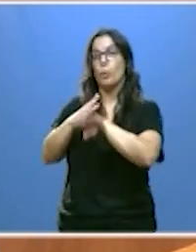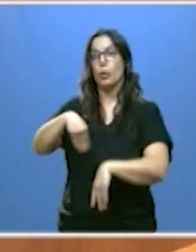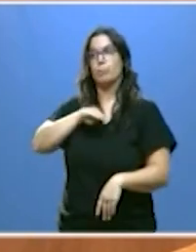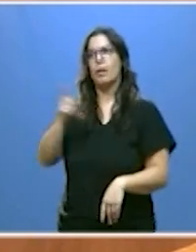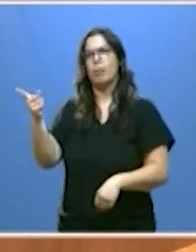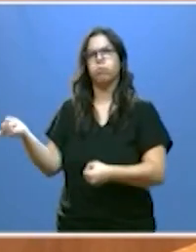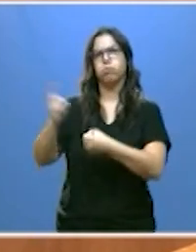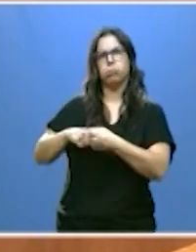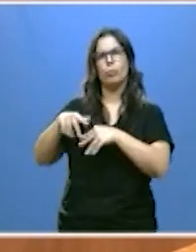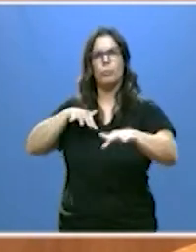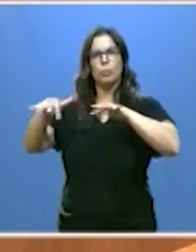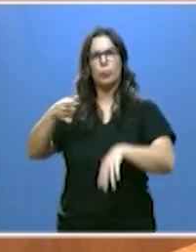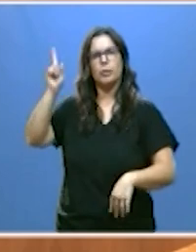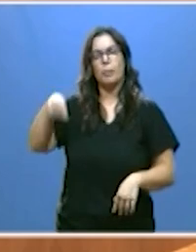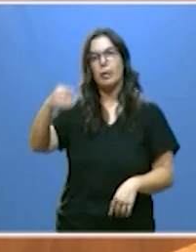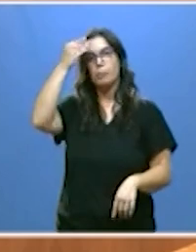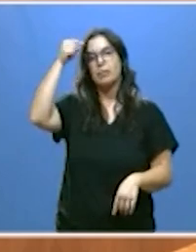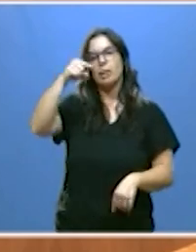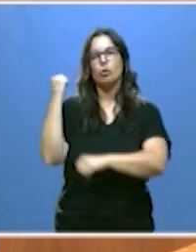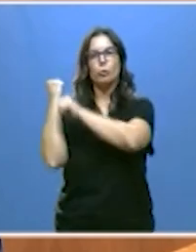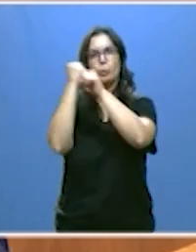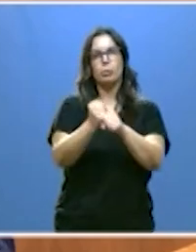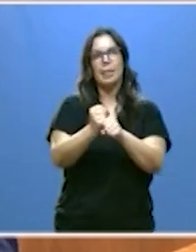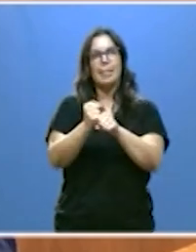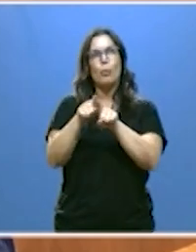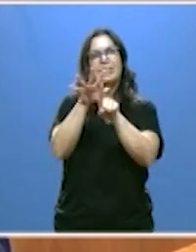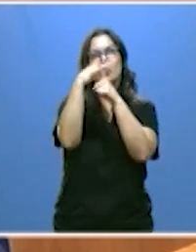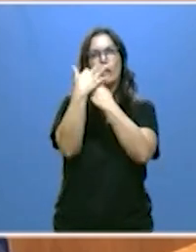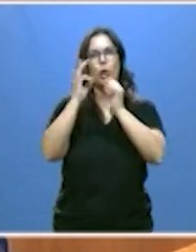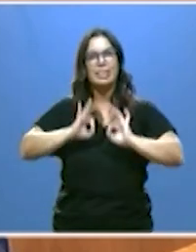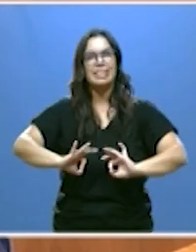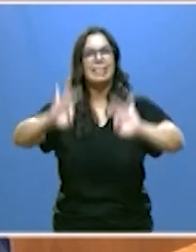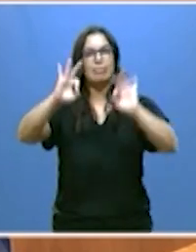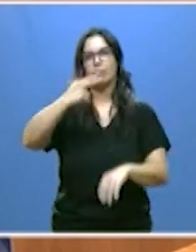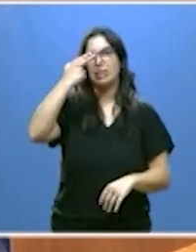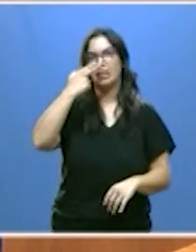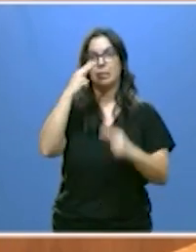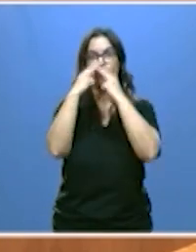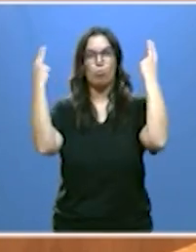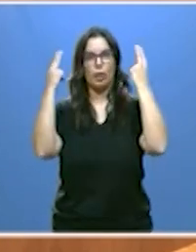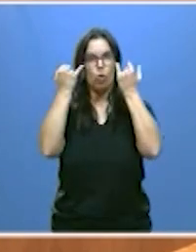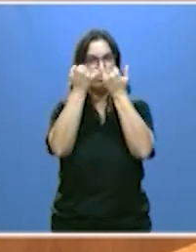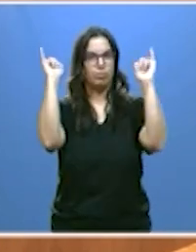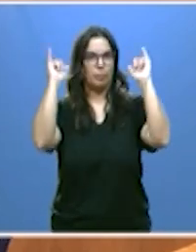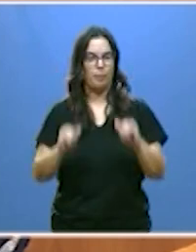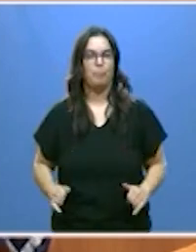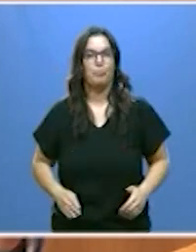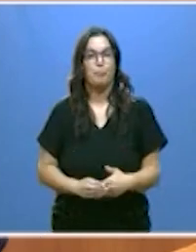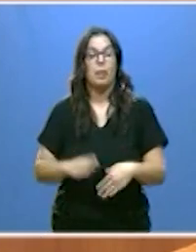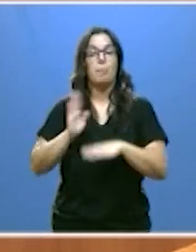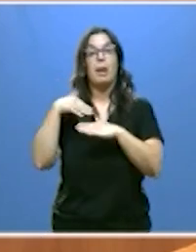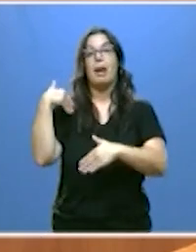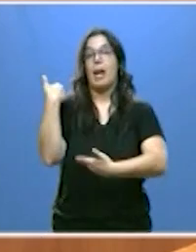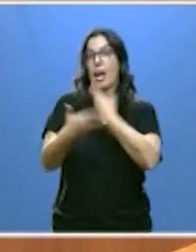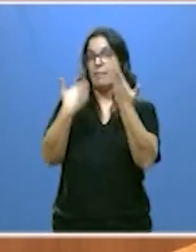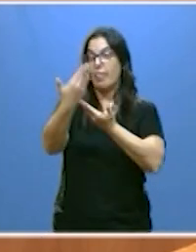se implique activamente y lo considere un acontecimiento de especial interés público. Para ir avanzando ya